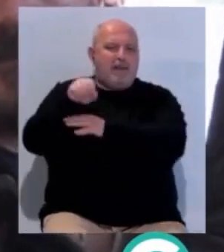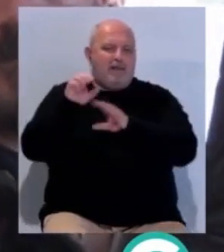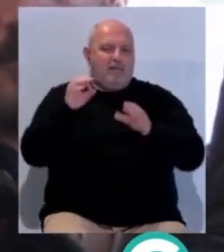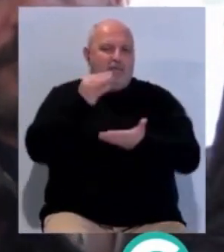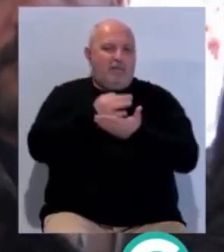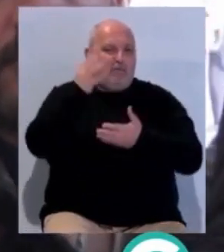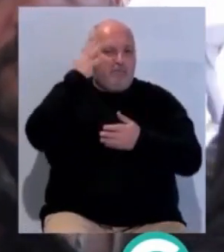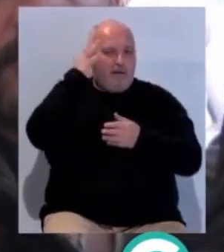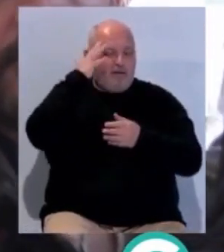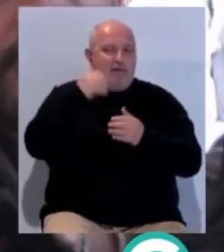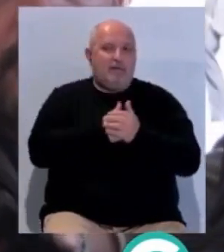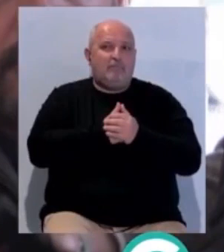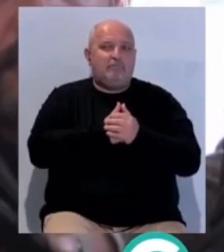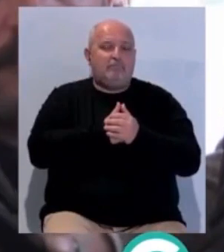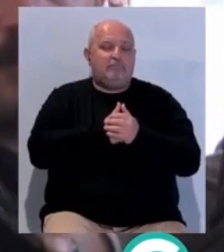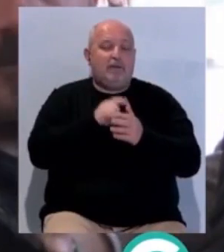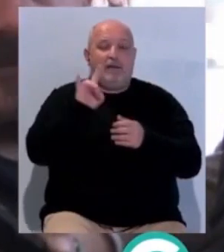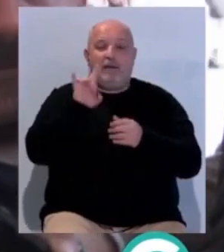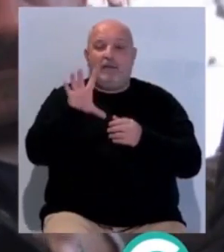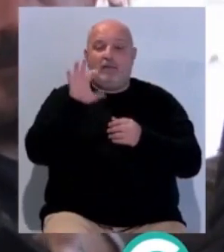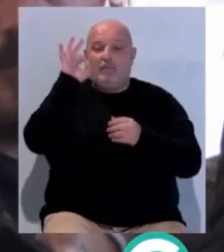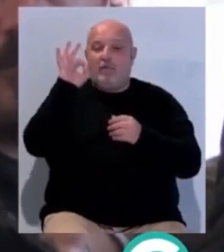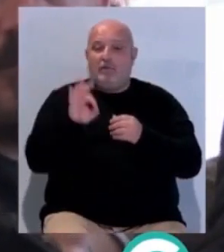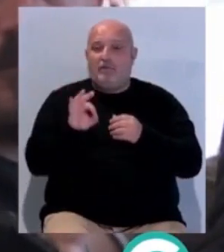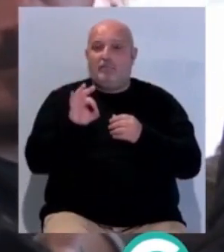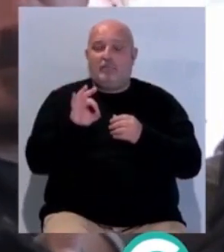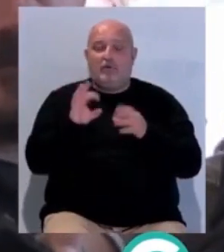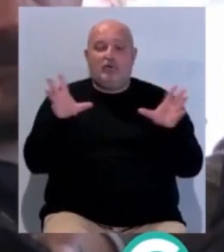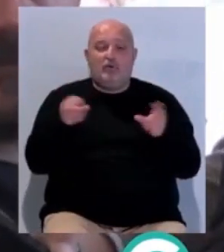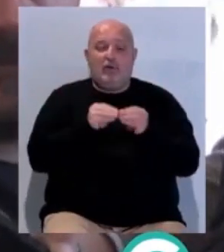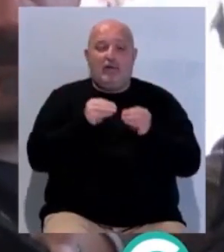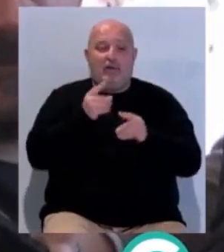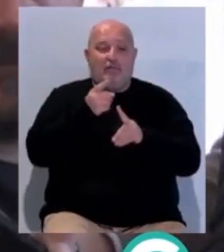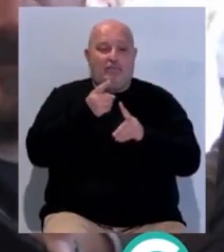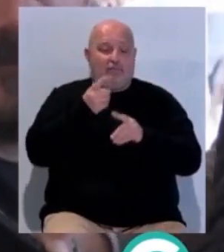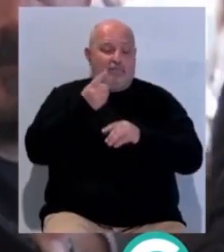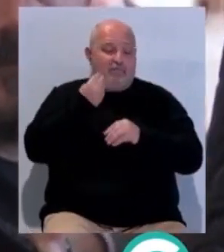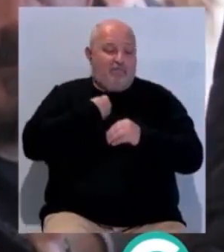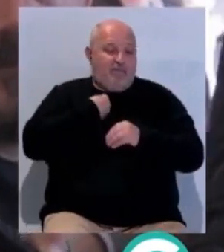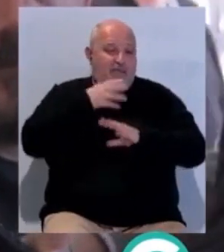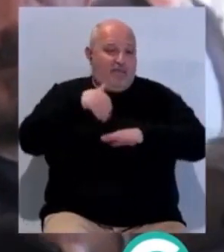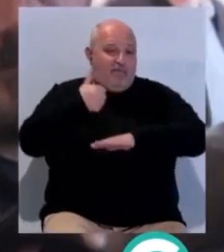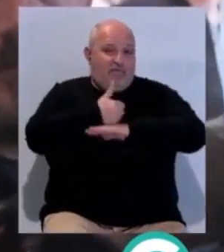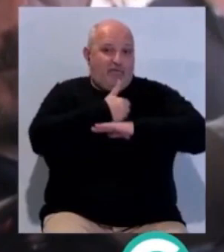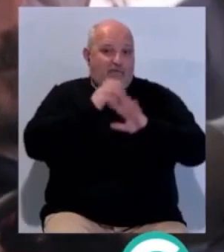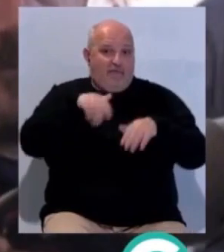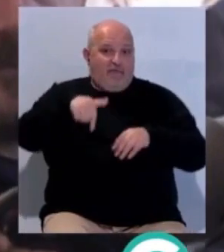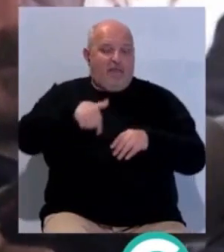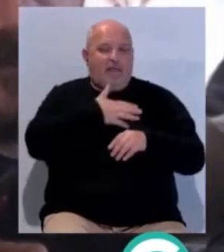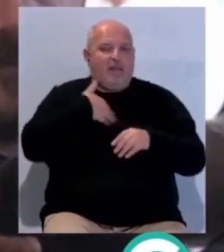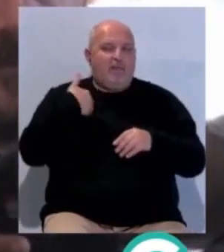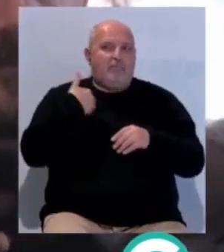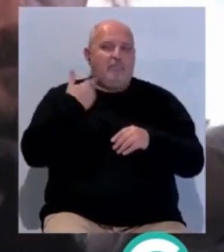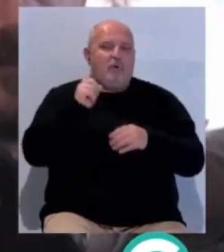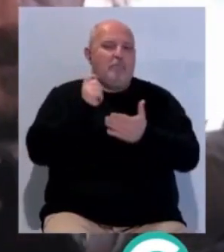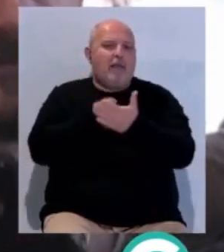Es decir, ustedes imagínense que el 15% de la población de Cádiz, los vecinos, el 15% de los vecinos de oficina de Cádiz deciden que